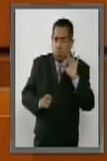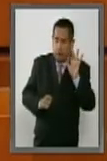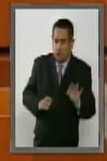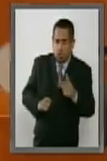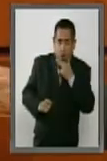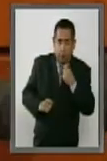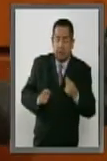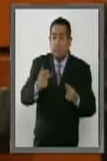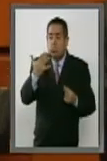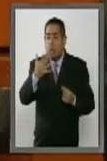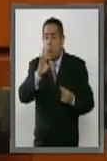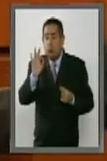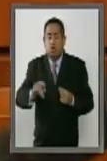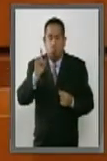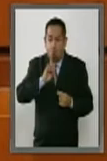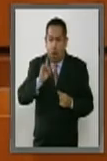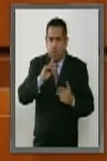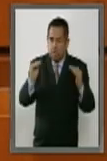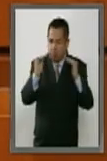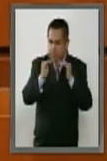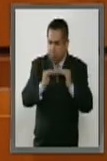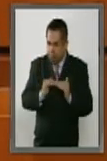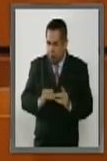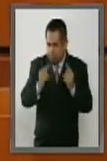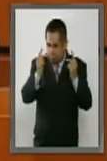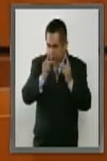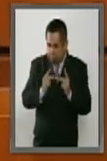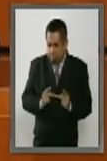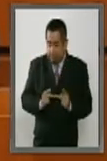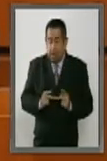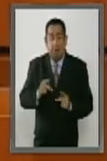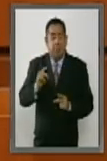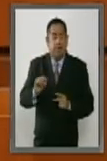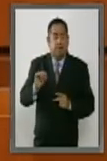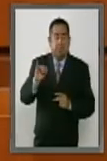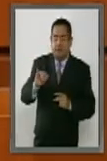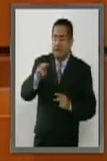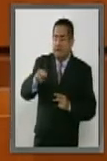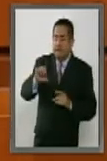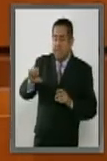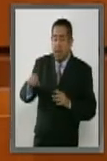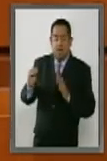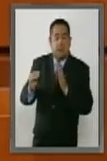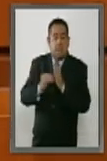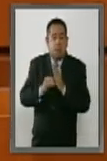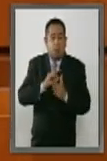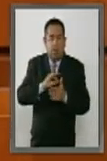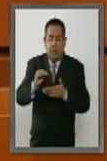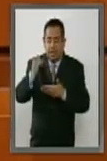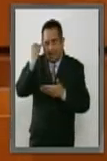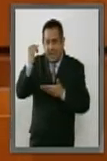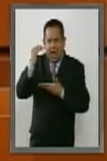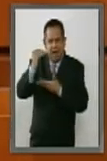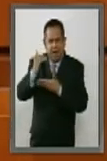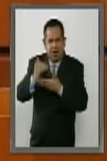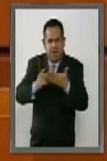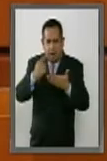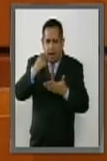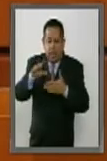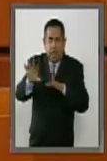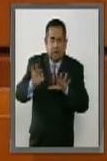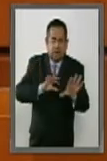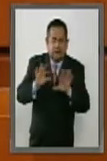-50. Tanto que los lineamientos del Instituto Nacional Electoral establezcan los criterios para